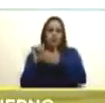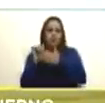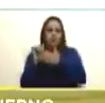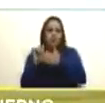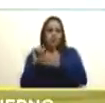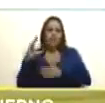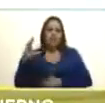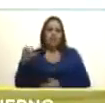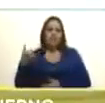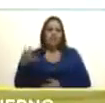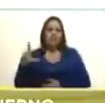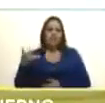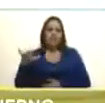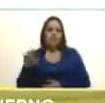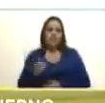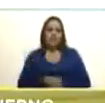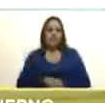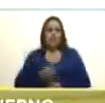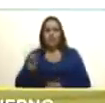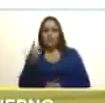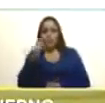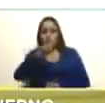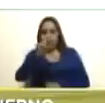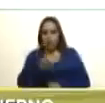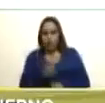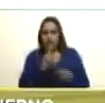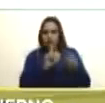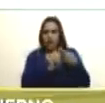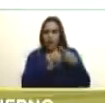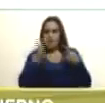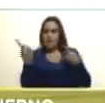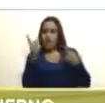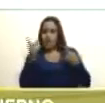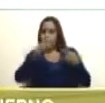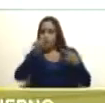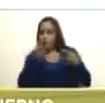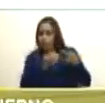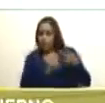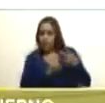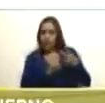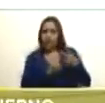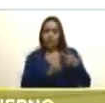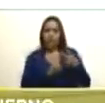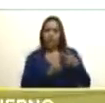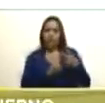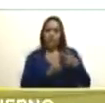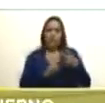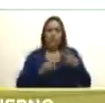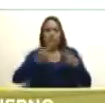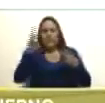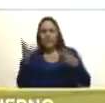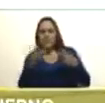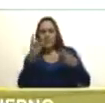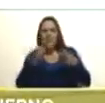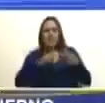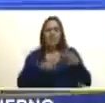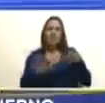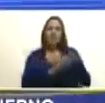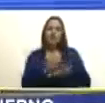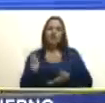la primera pregunta la segunda pregunta la tercera de la Corte